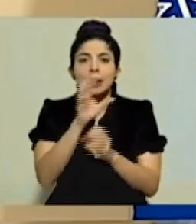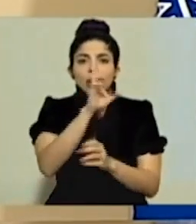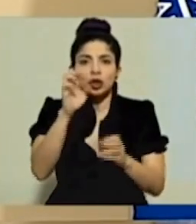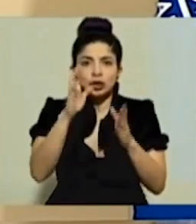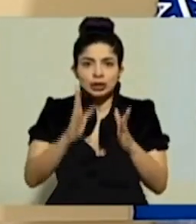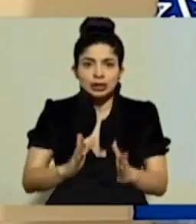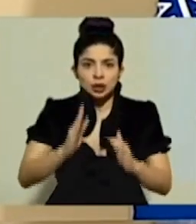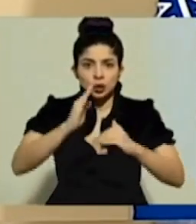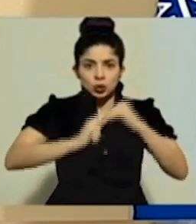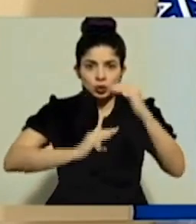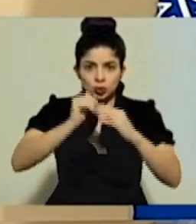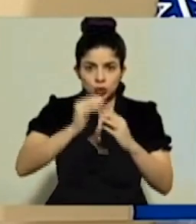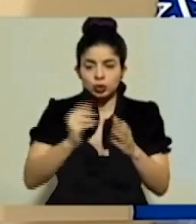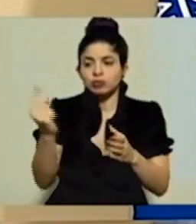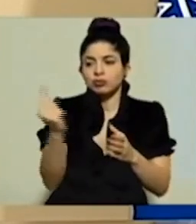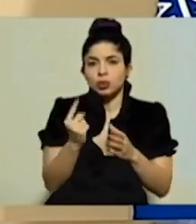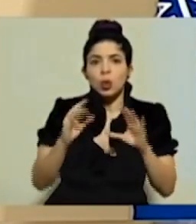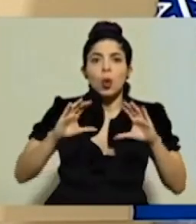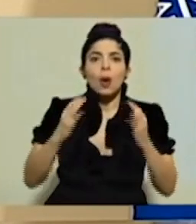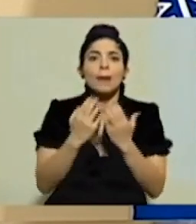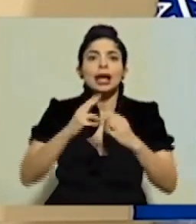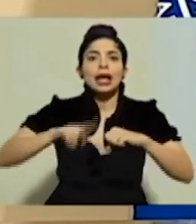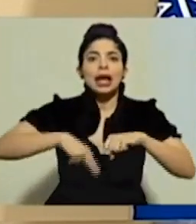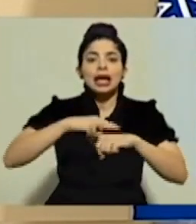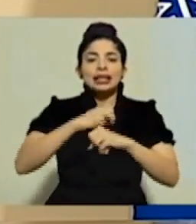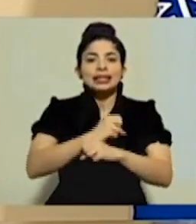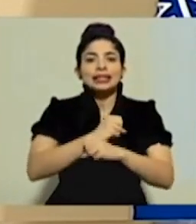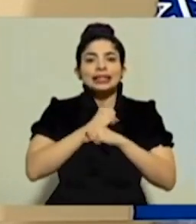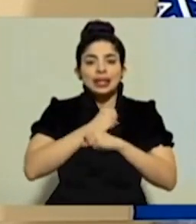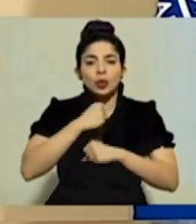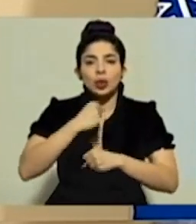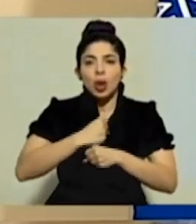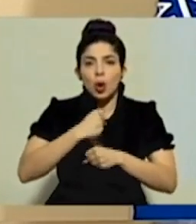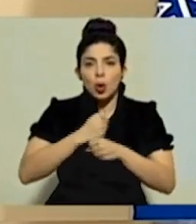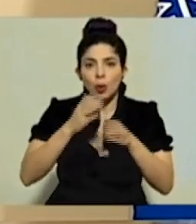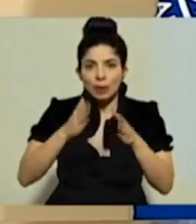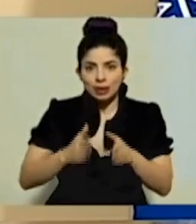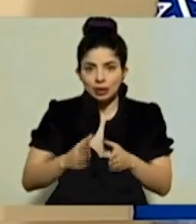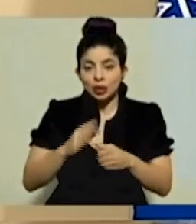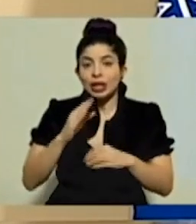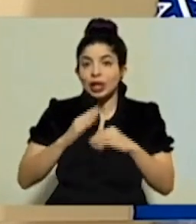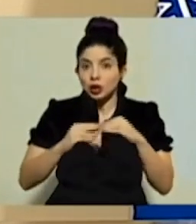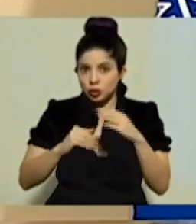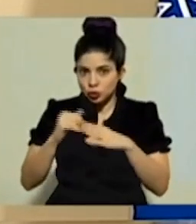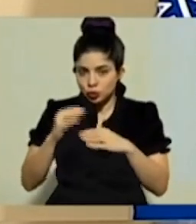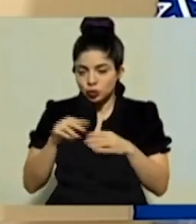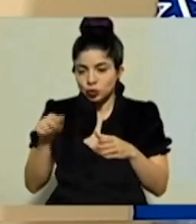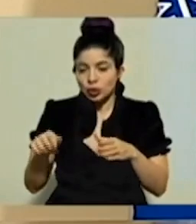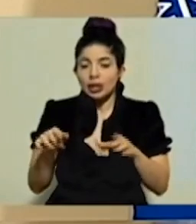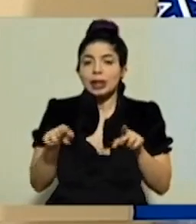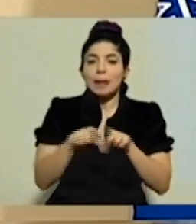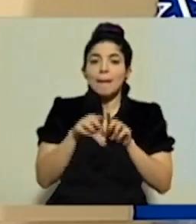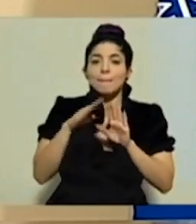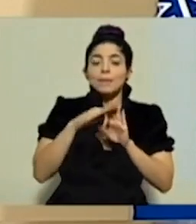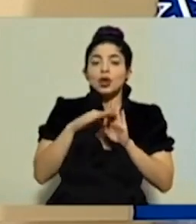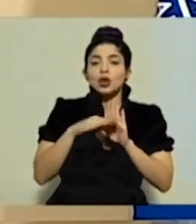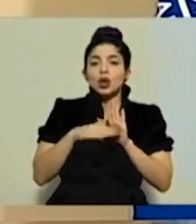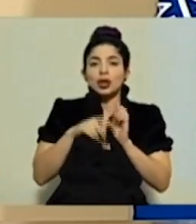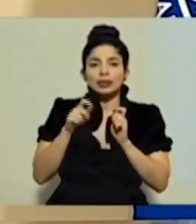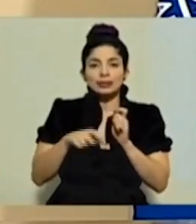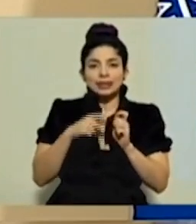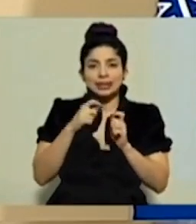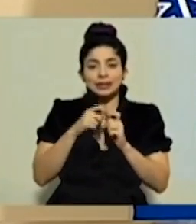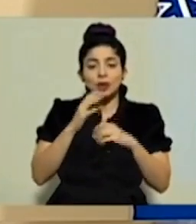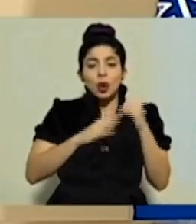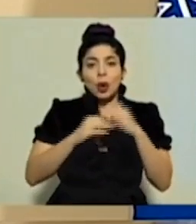Construcción, el Comité Nacional de Seguridad Ocupacional en Construcción, el protocolo específico de obras viales también